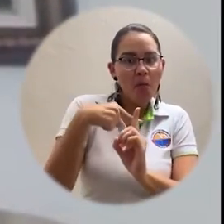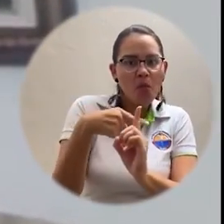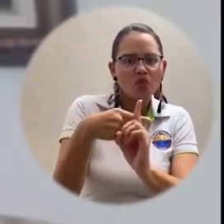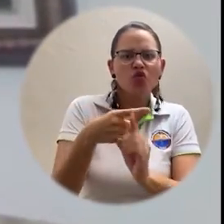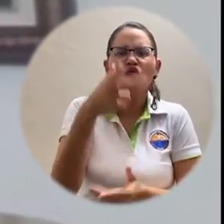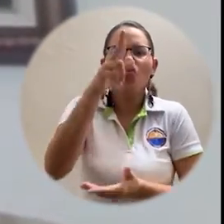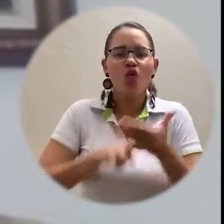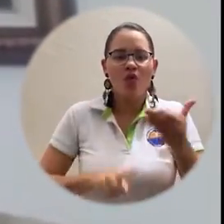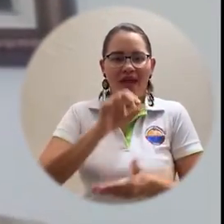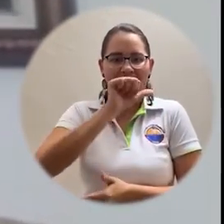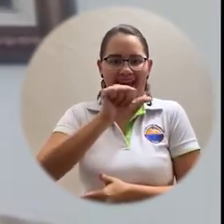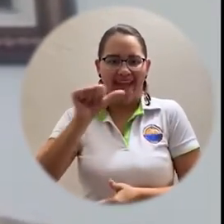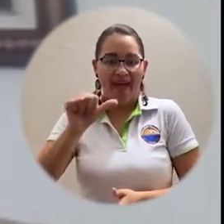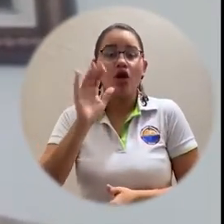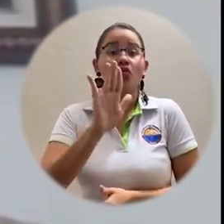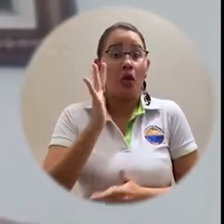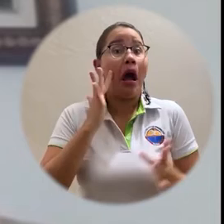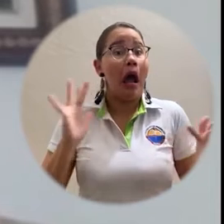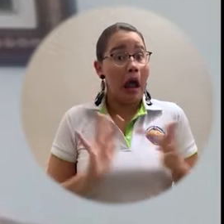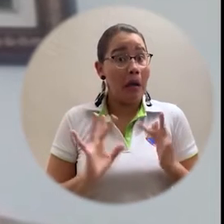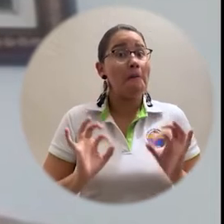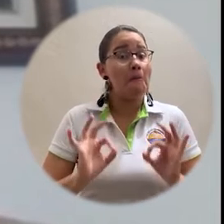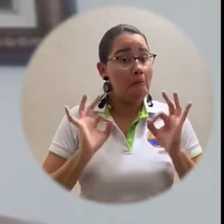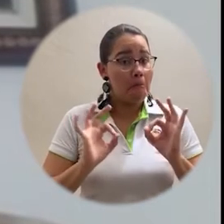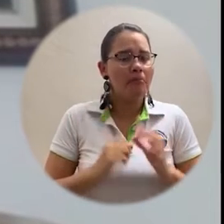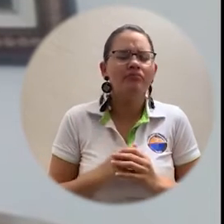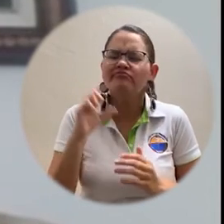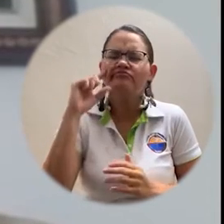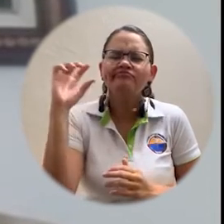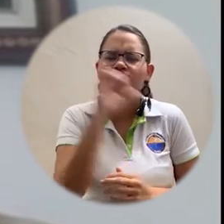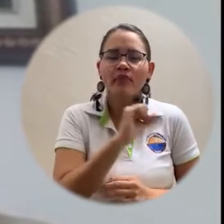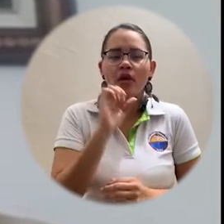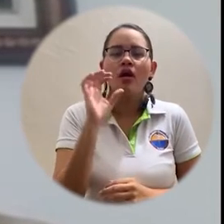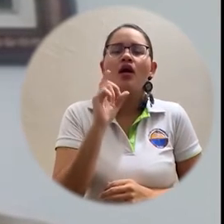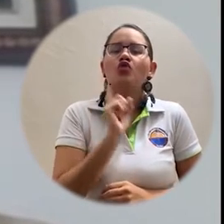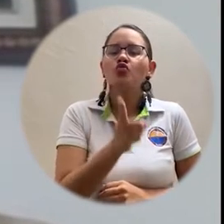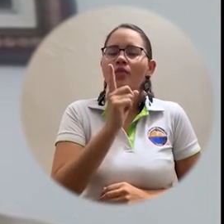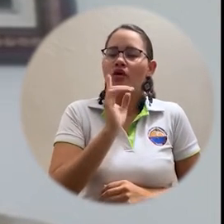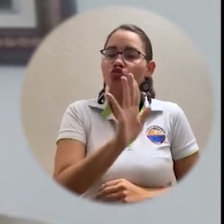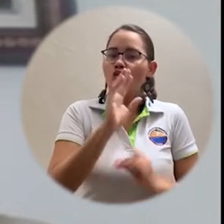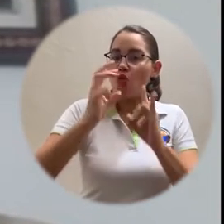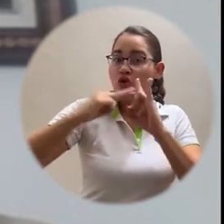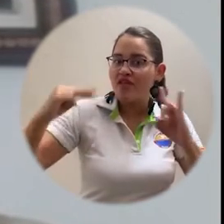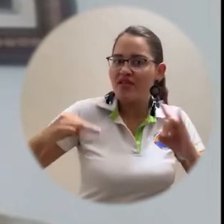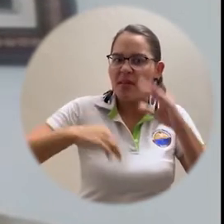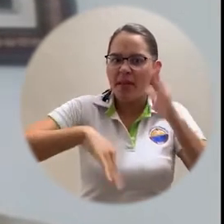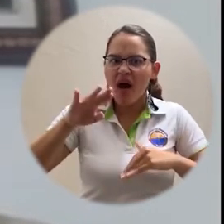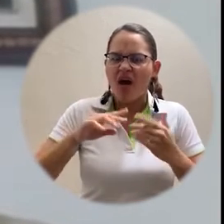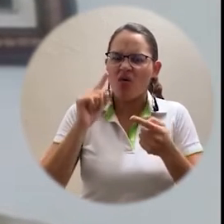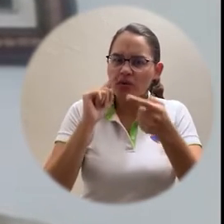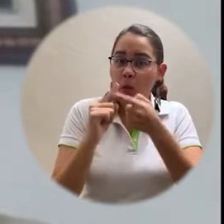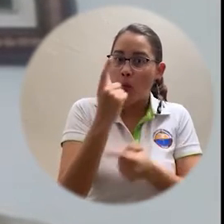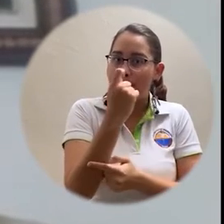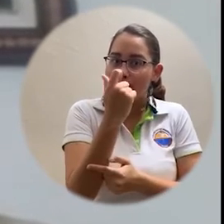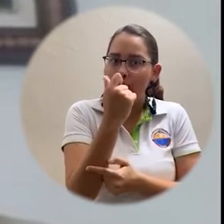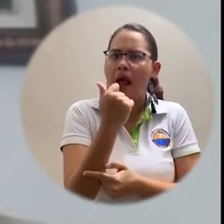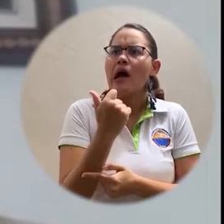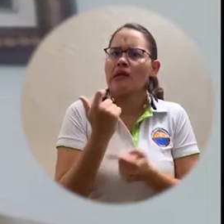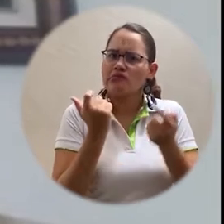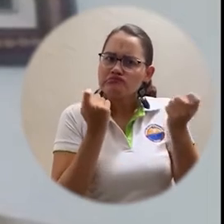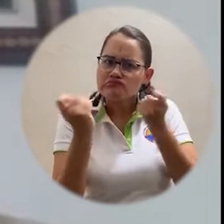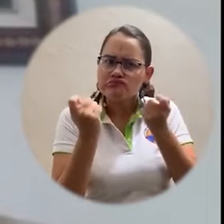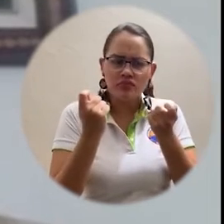de riesgos AA por la firma Fitch Ratings Colombia. Quiere decir que la universidad tiene un manejo financiero y